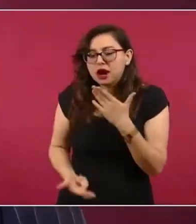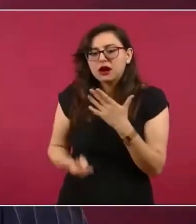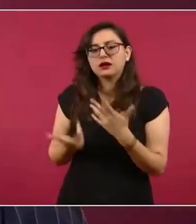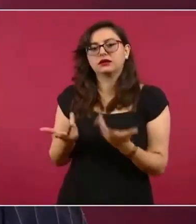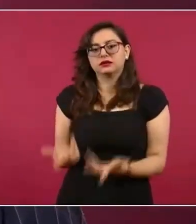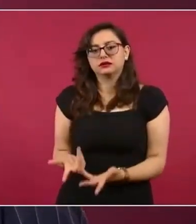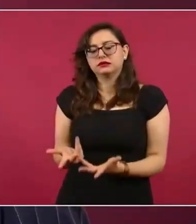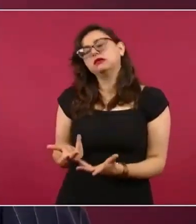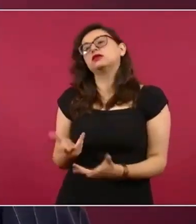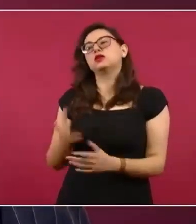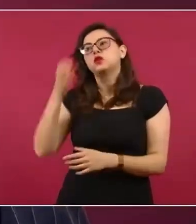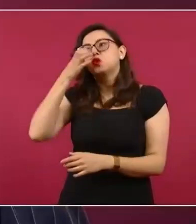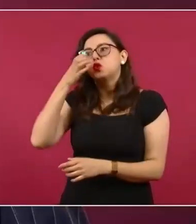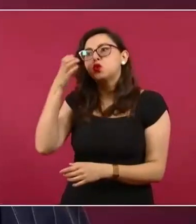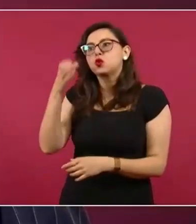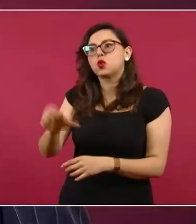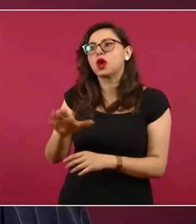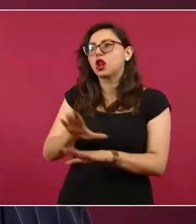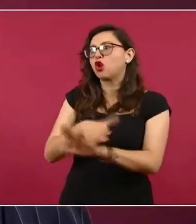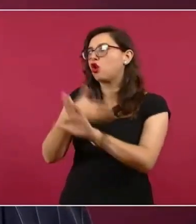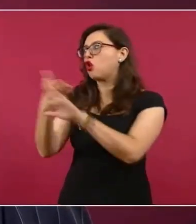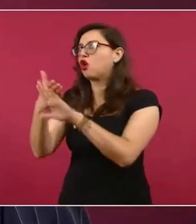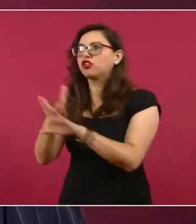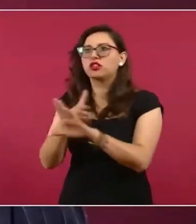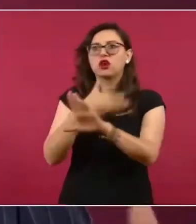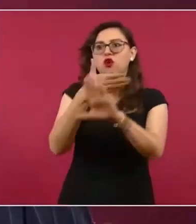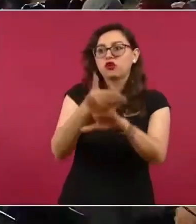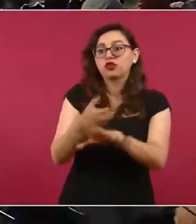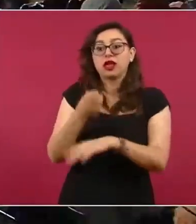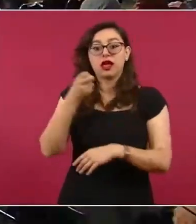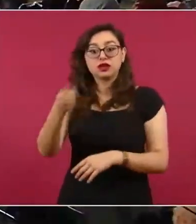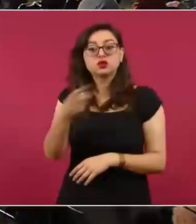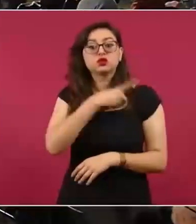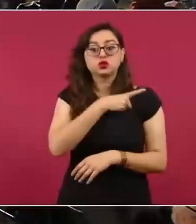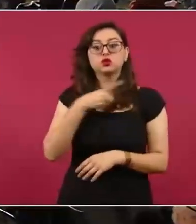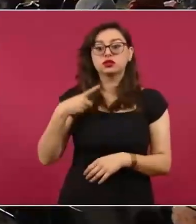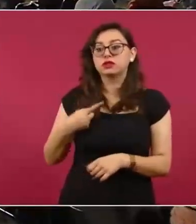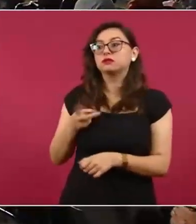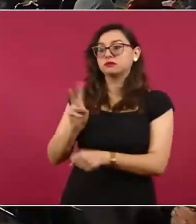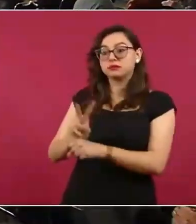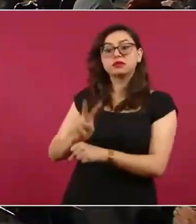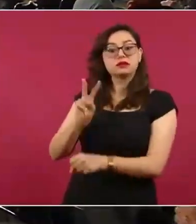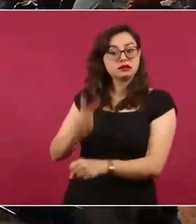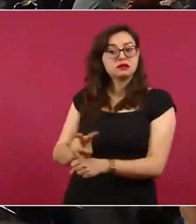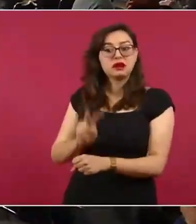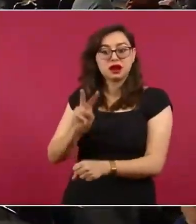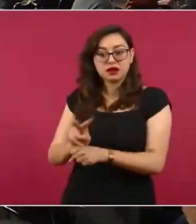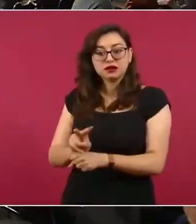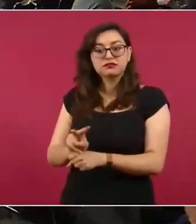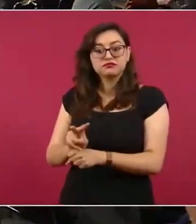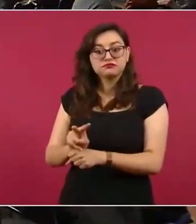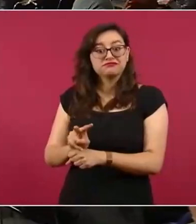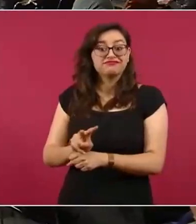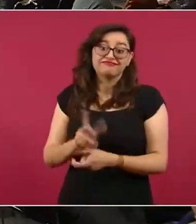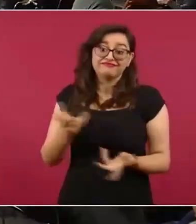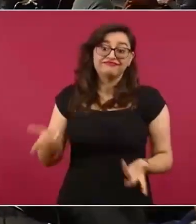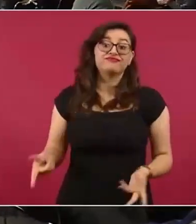crímenes, porque el Estado tiene como